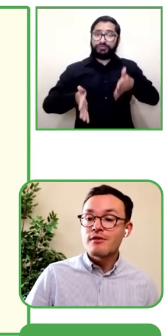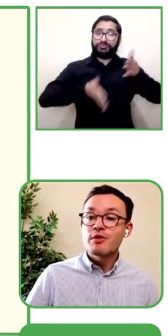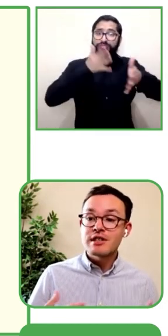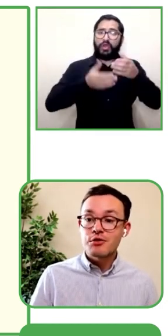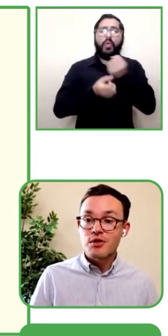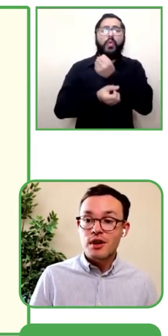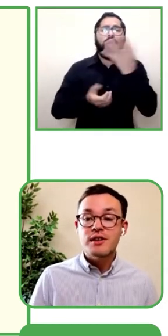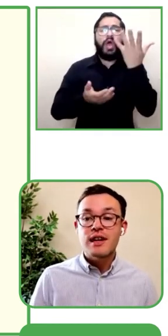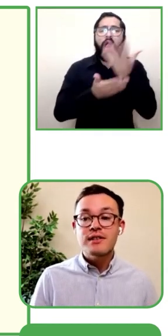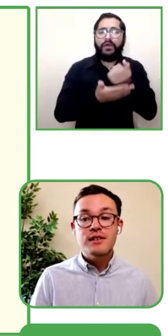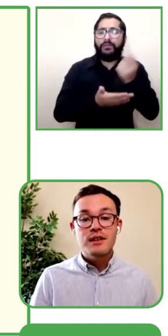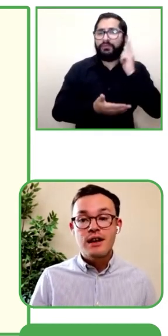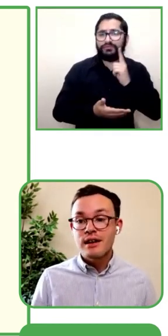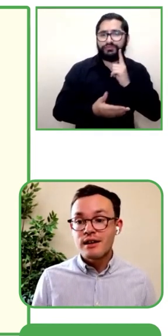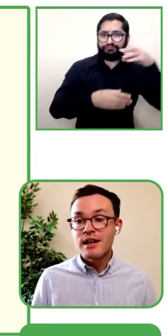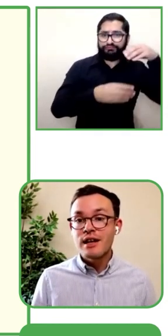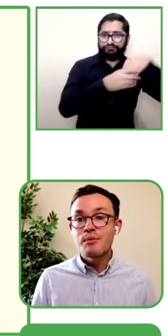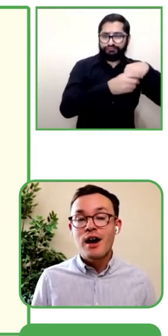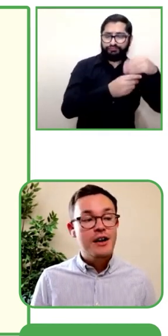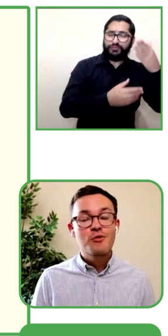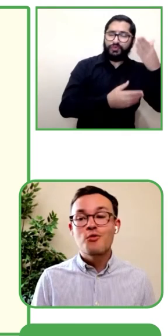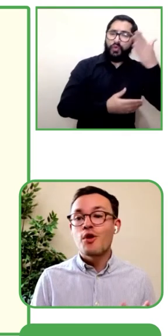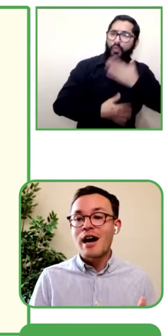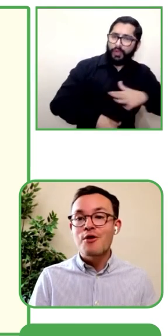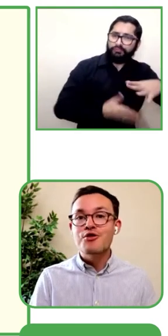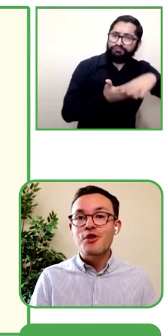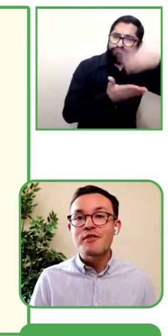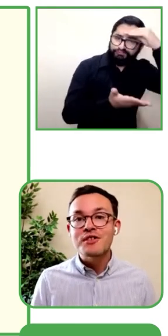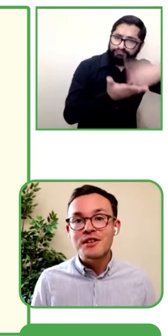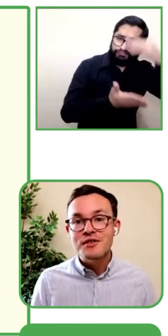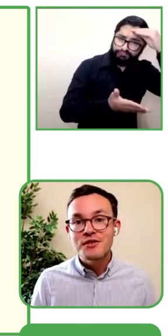Con nuestra aplicación en Chile podrían ver